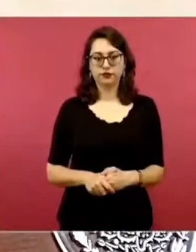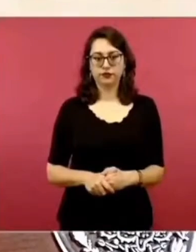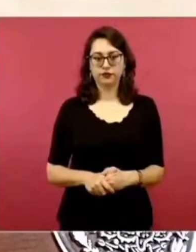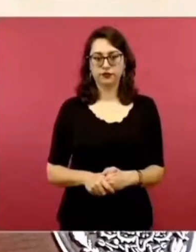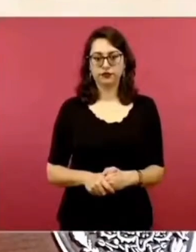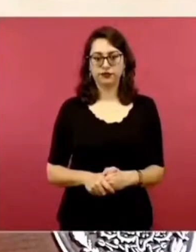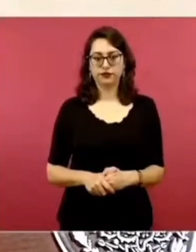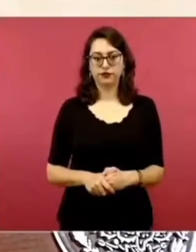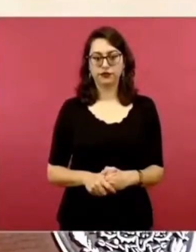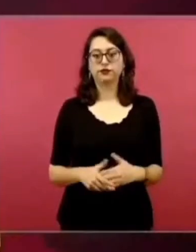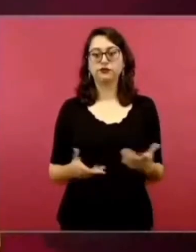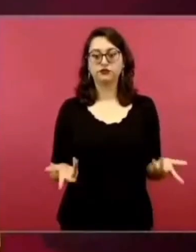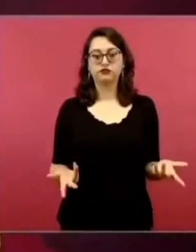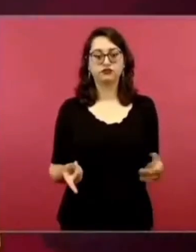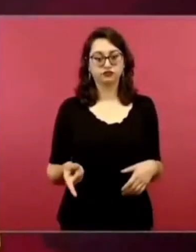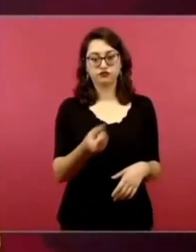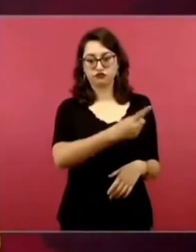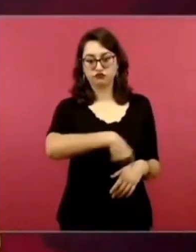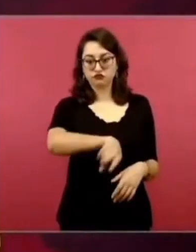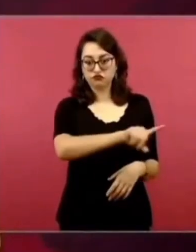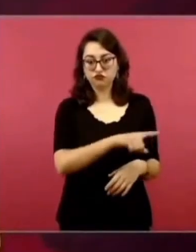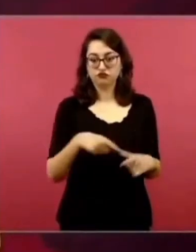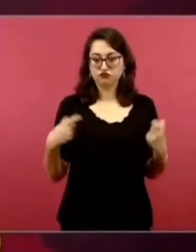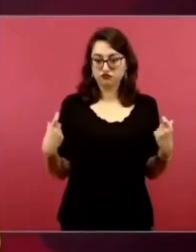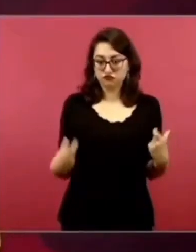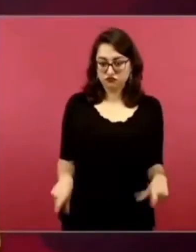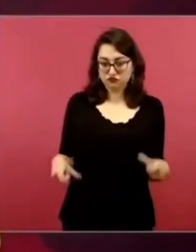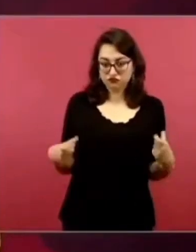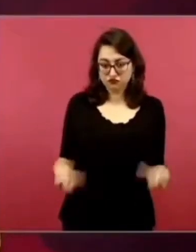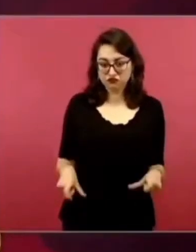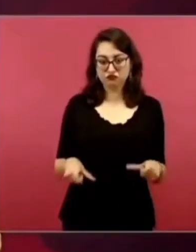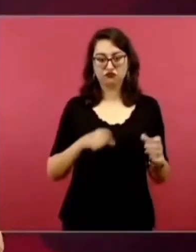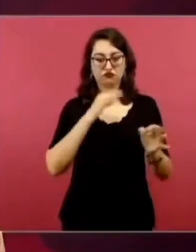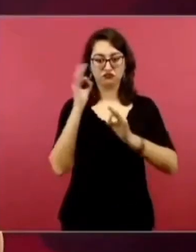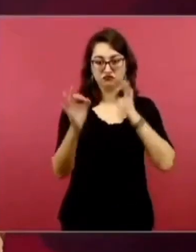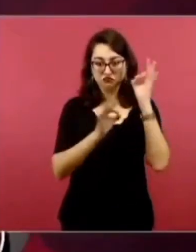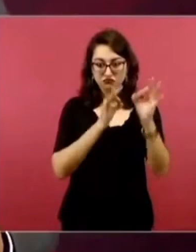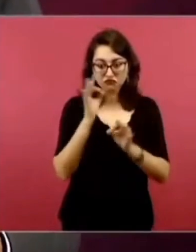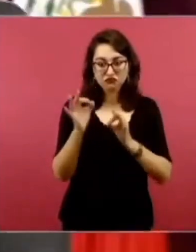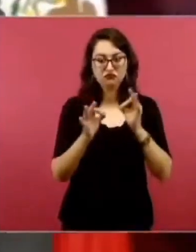sus voceros y también con los